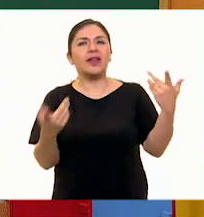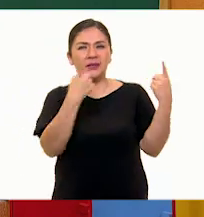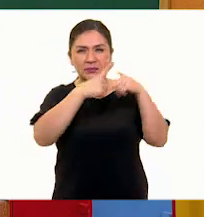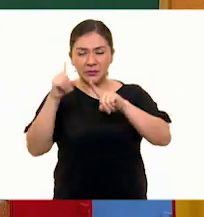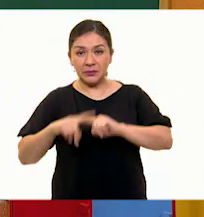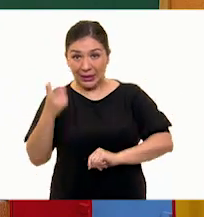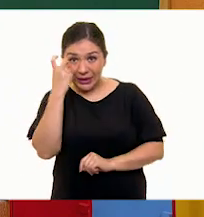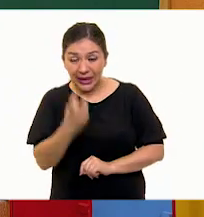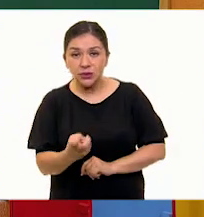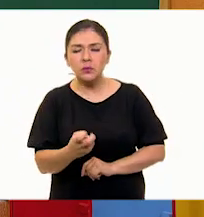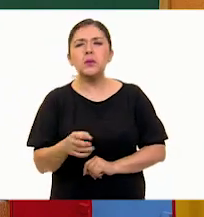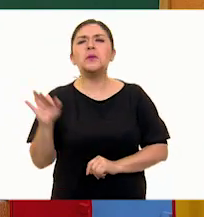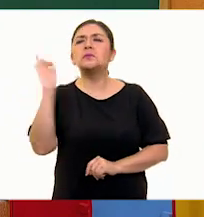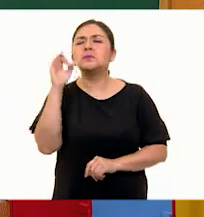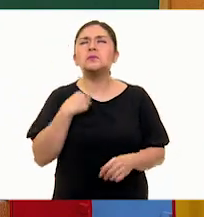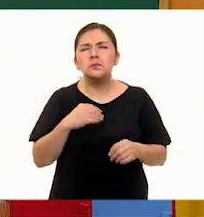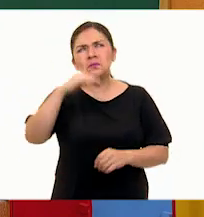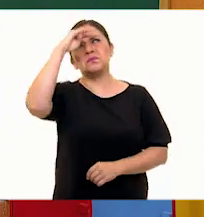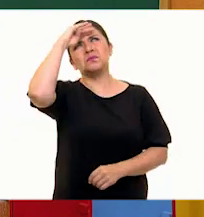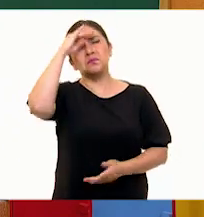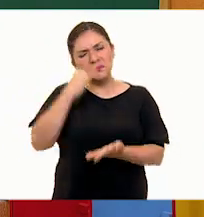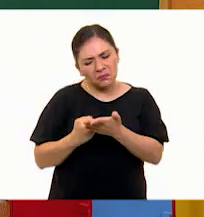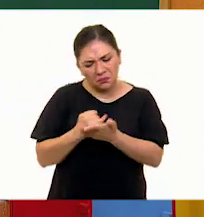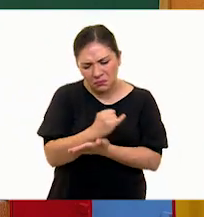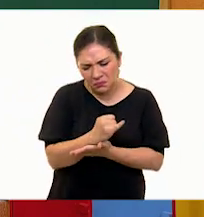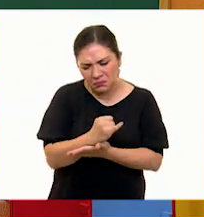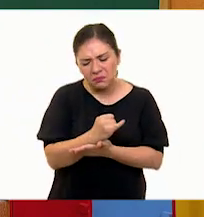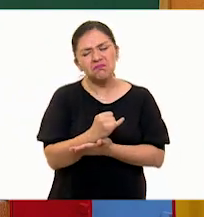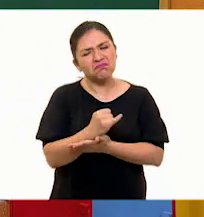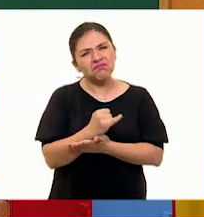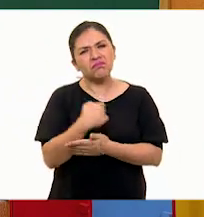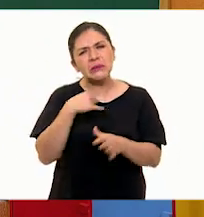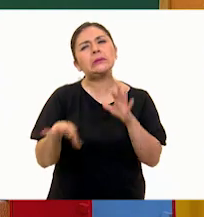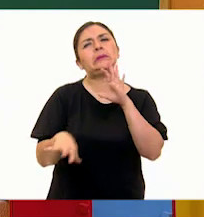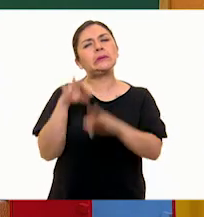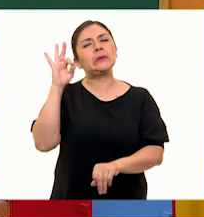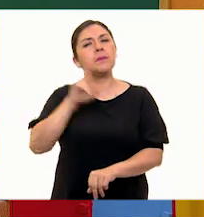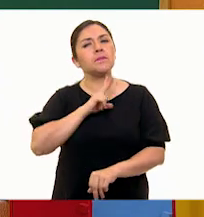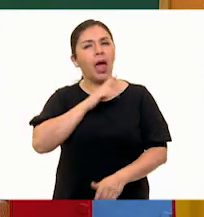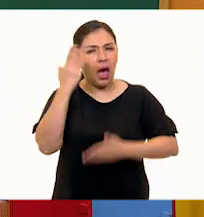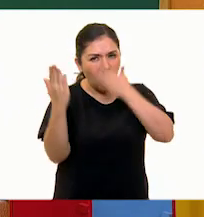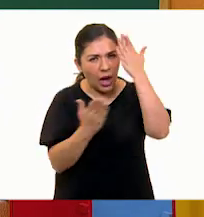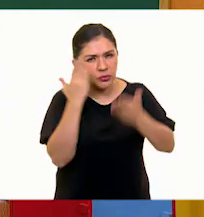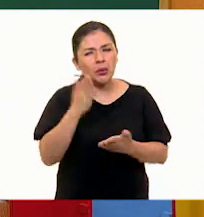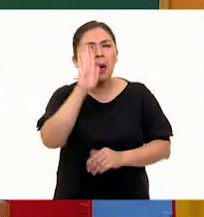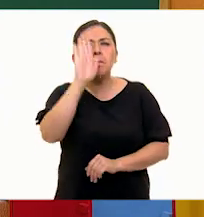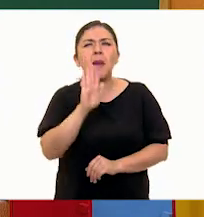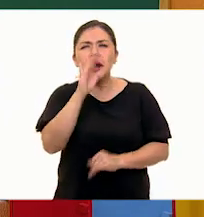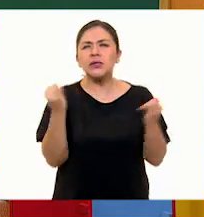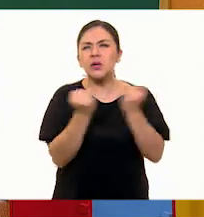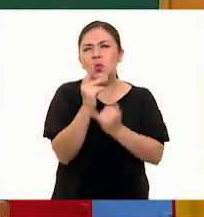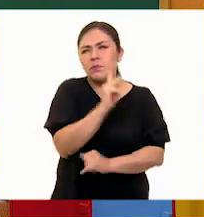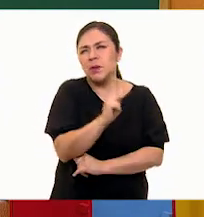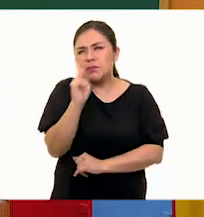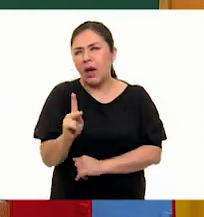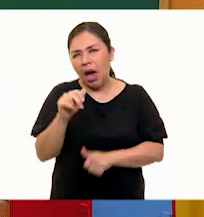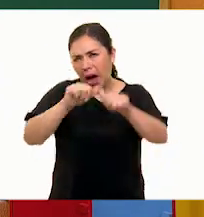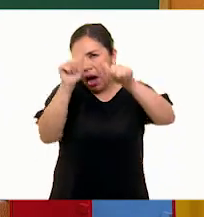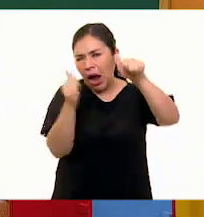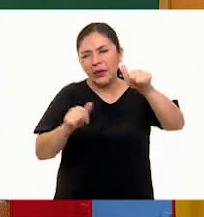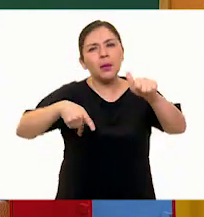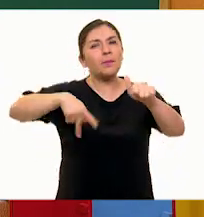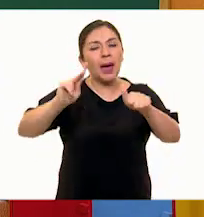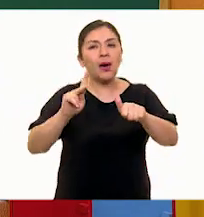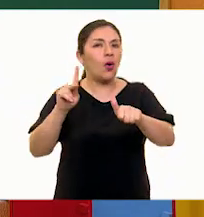bueno, pues en un momento de decisión pues elegí una carrera que era parecida a las artes que tenía algo pero no era